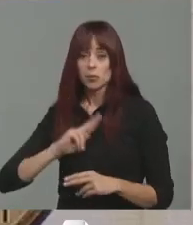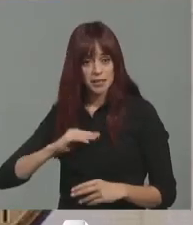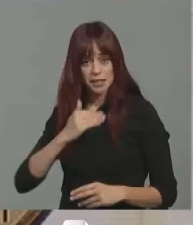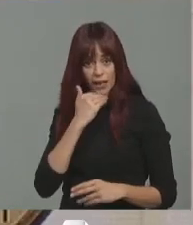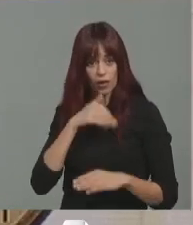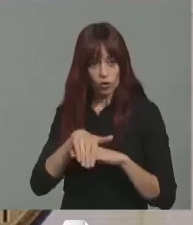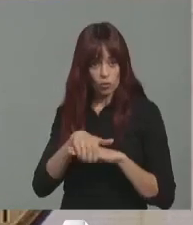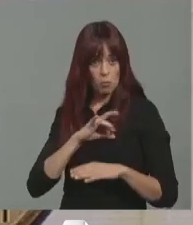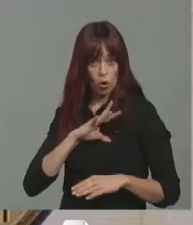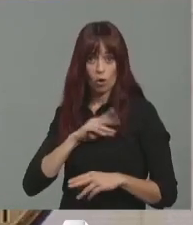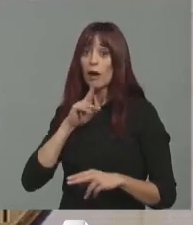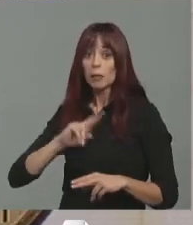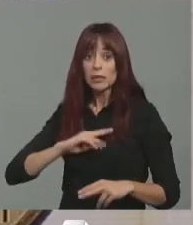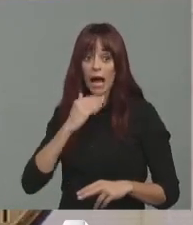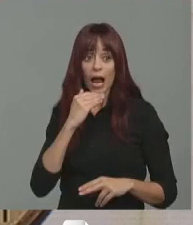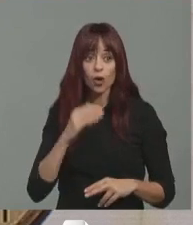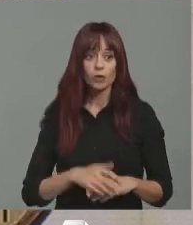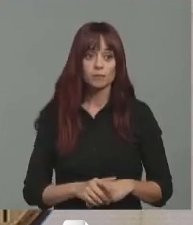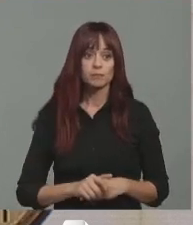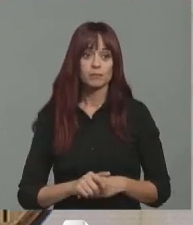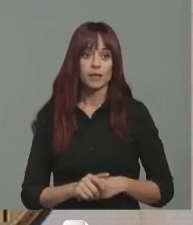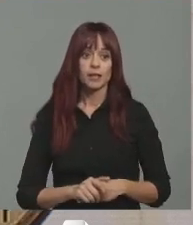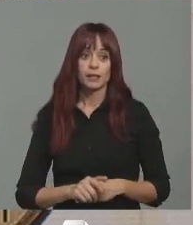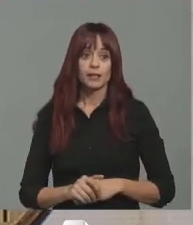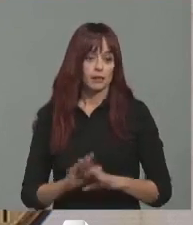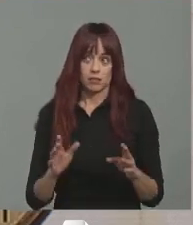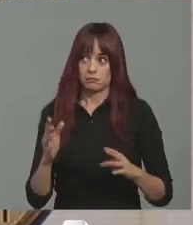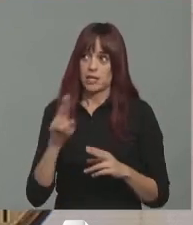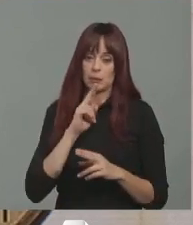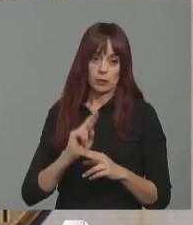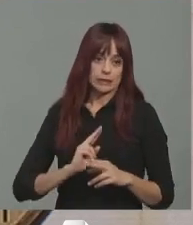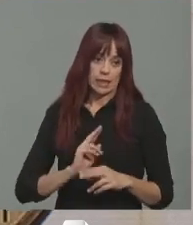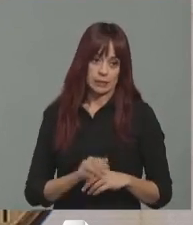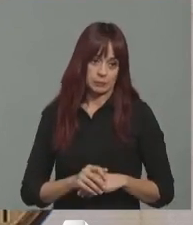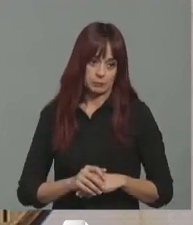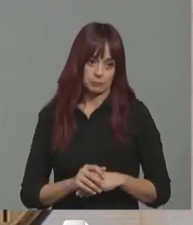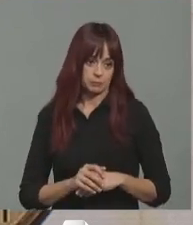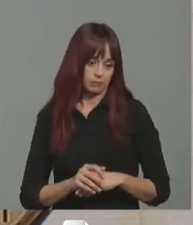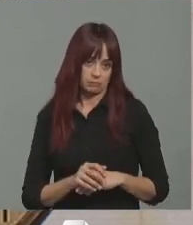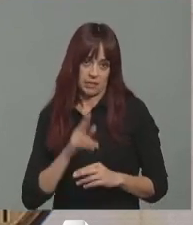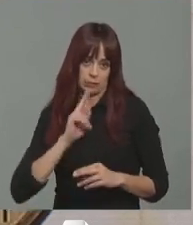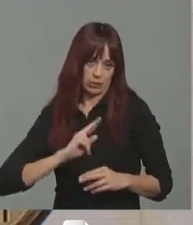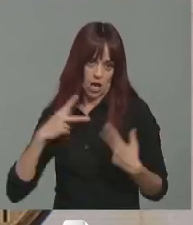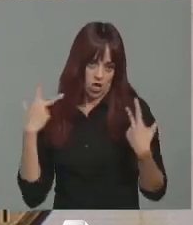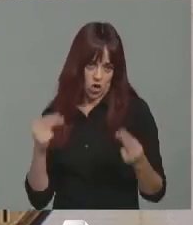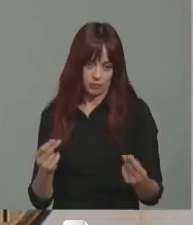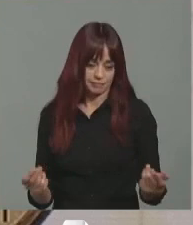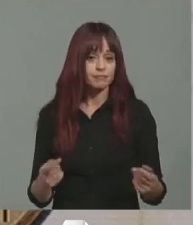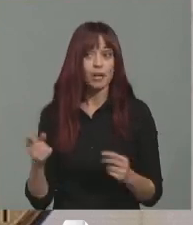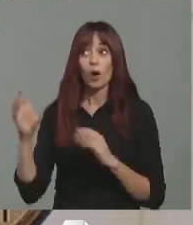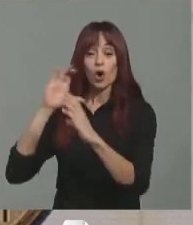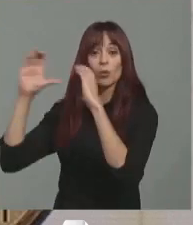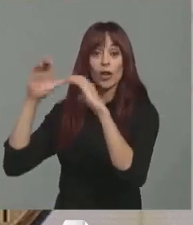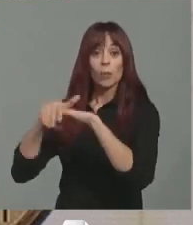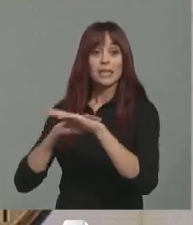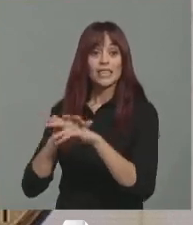parte de Moncloa? Lo sorprendente sería que tuviera que decirle que sí. Porque rompería la tónica habitual. Mire, la comunicación con el